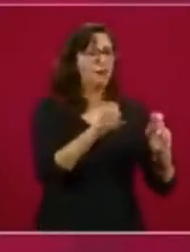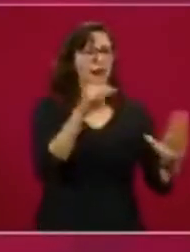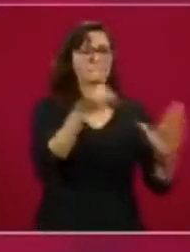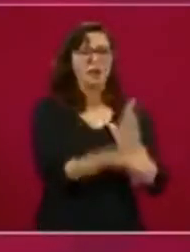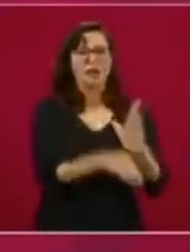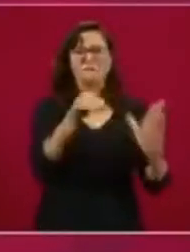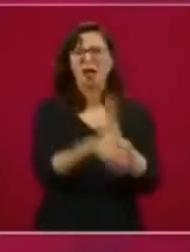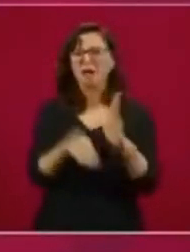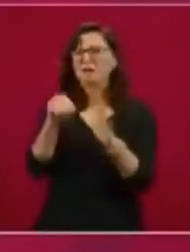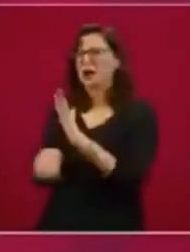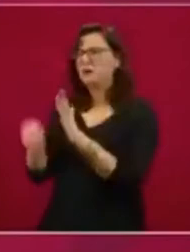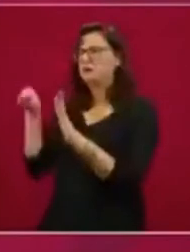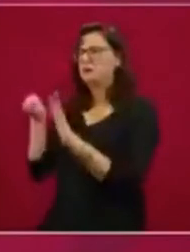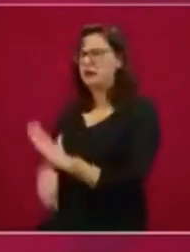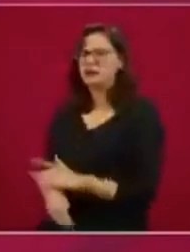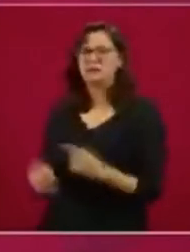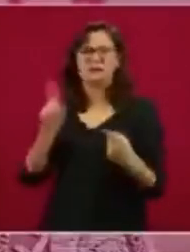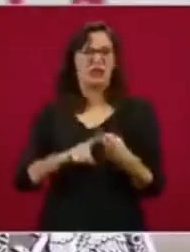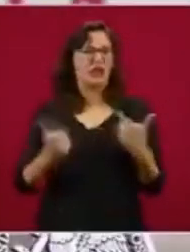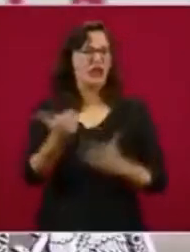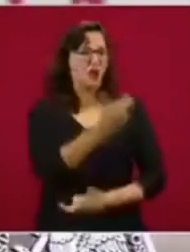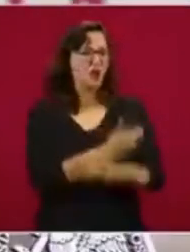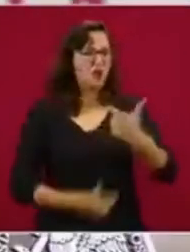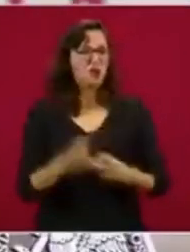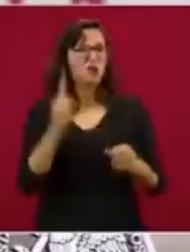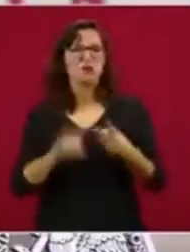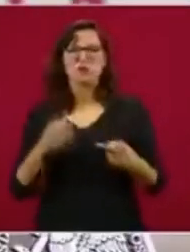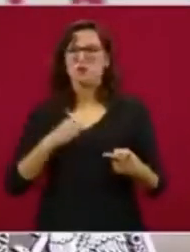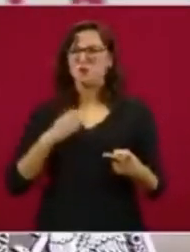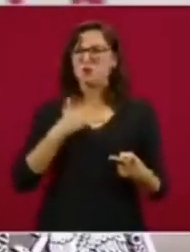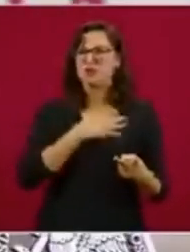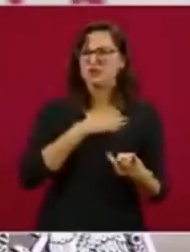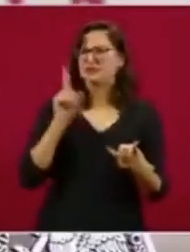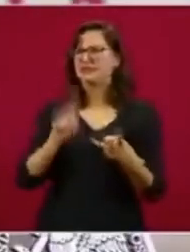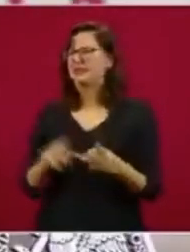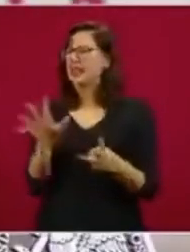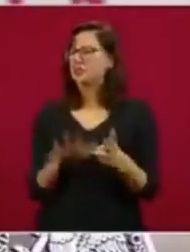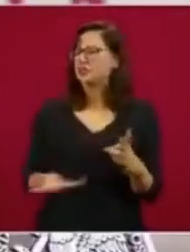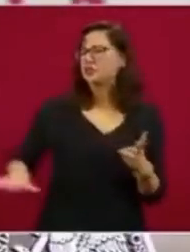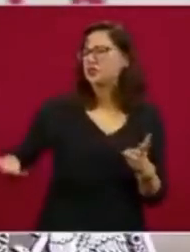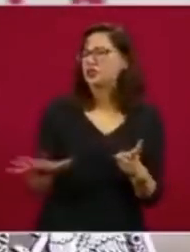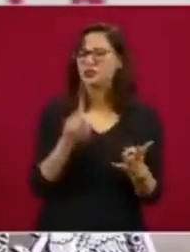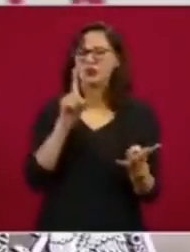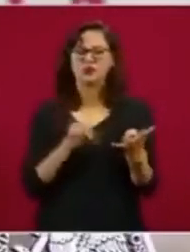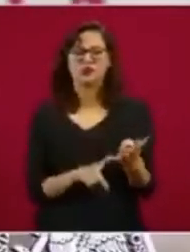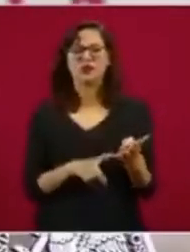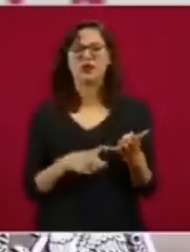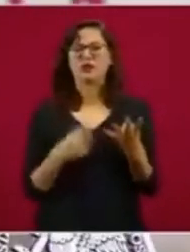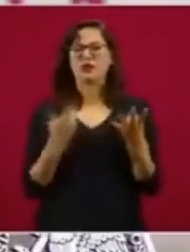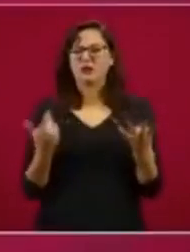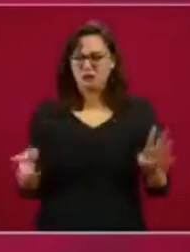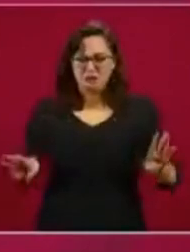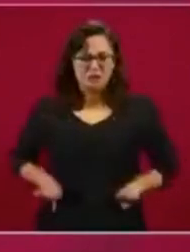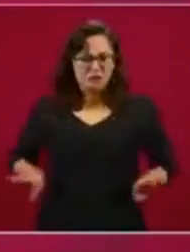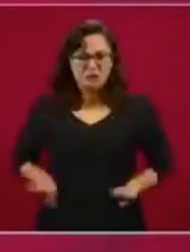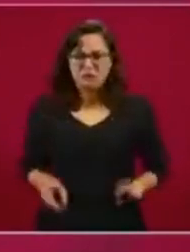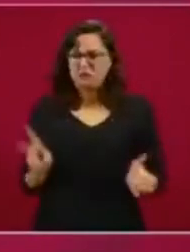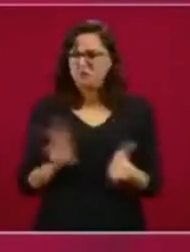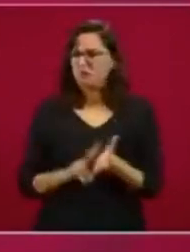de bienestar social, crisis por pérdida de valores,